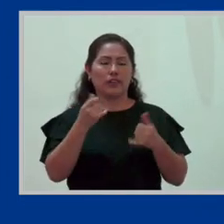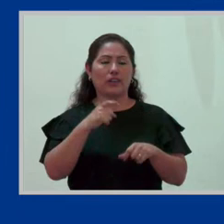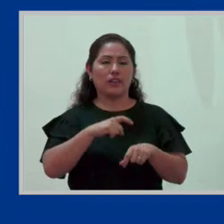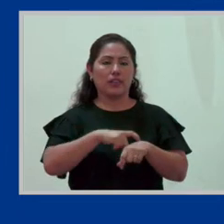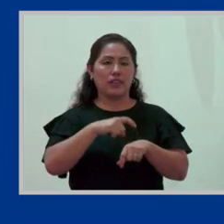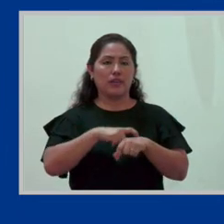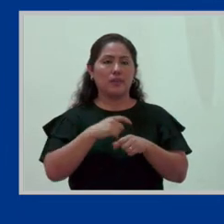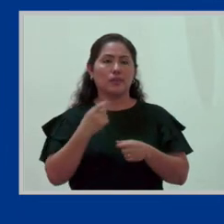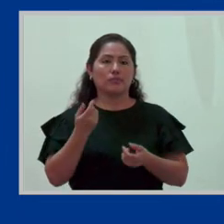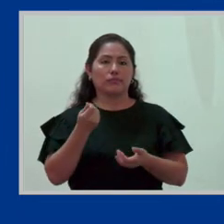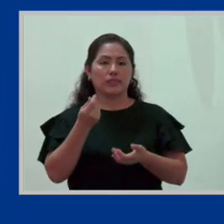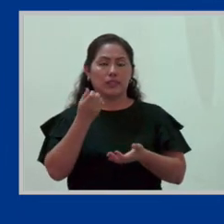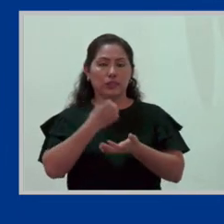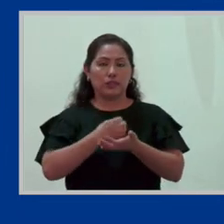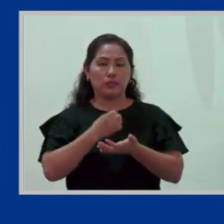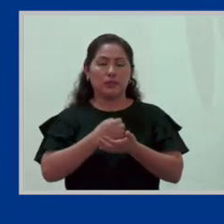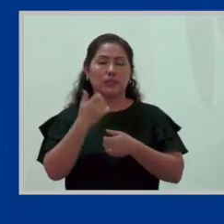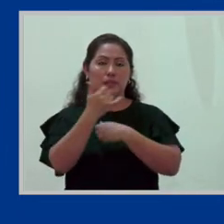en nuestro país.